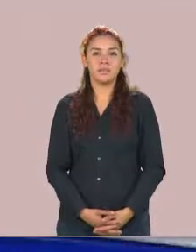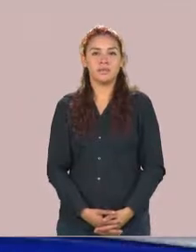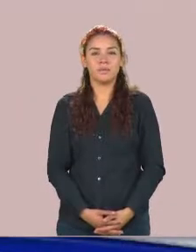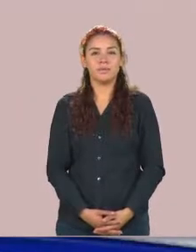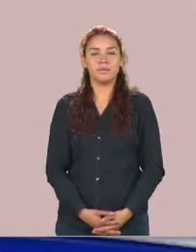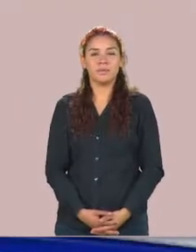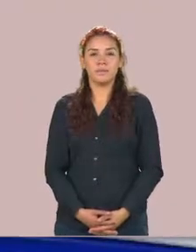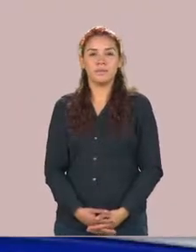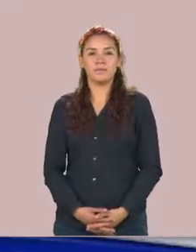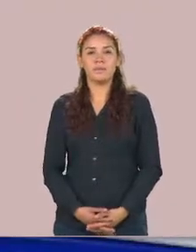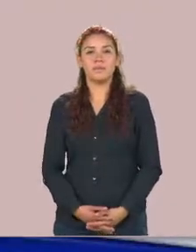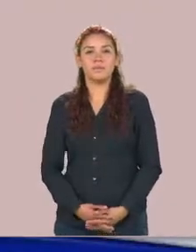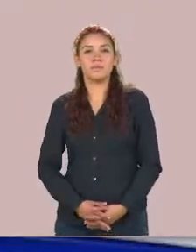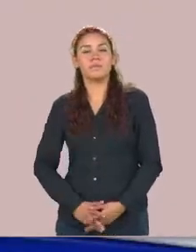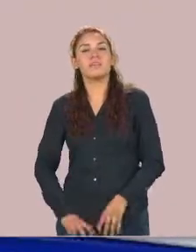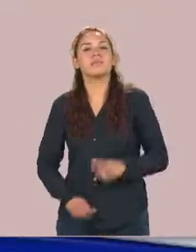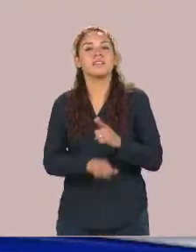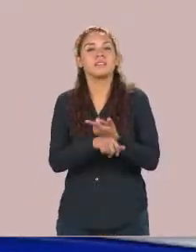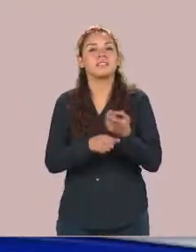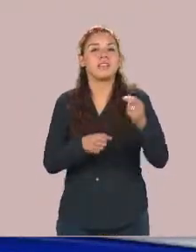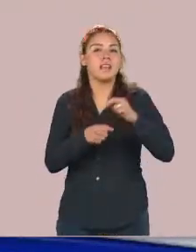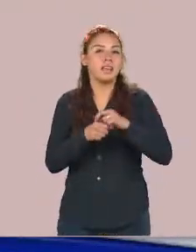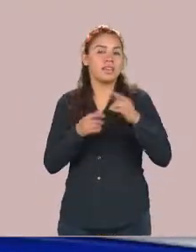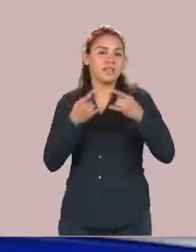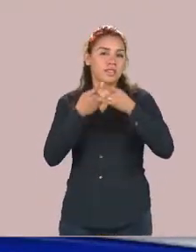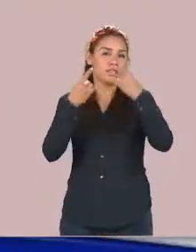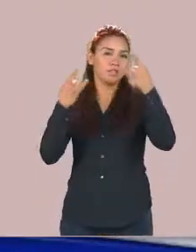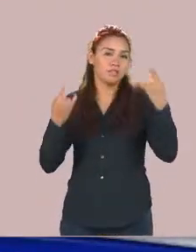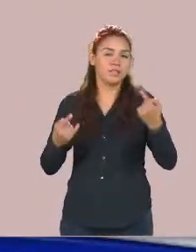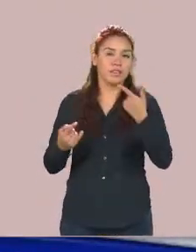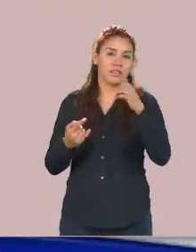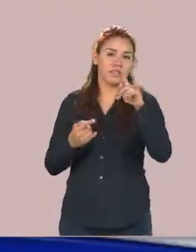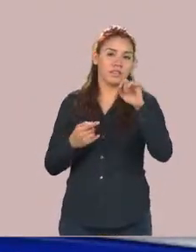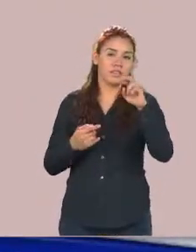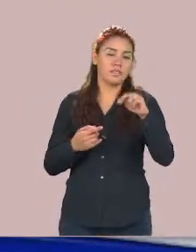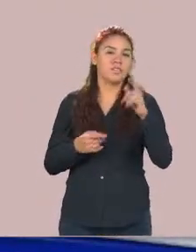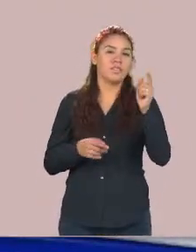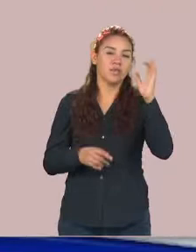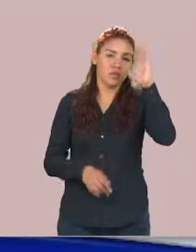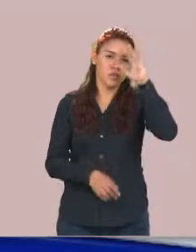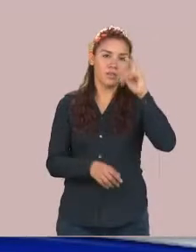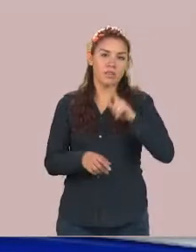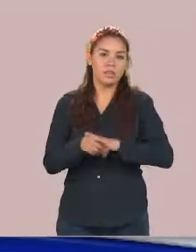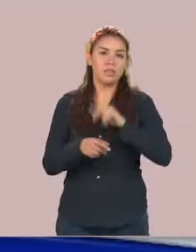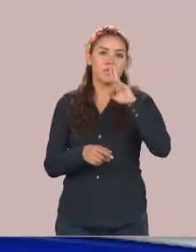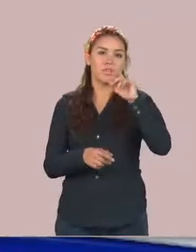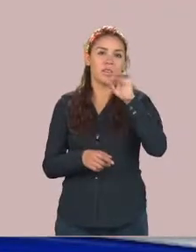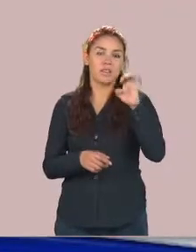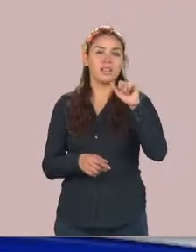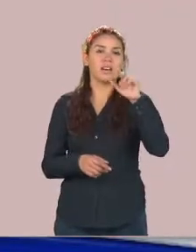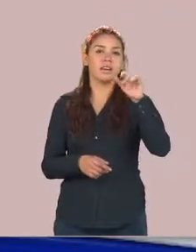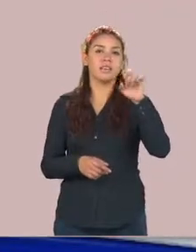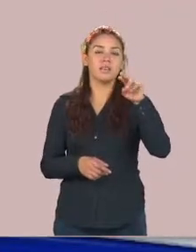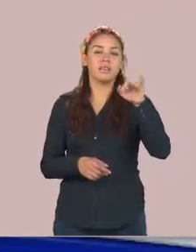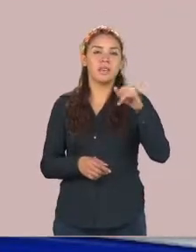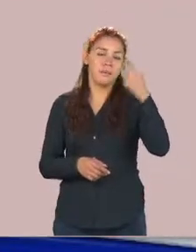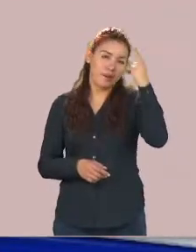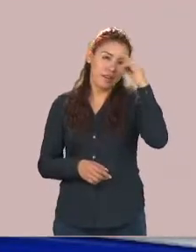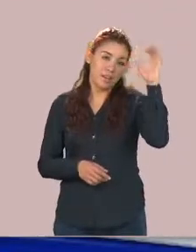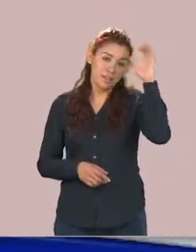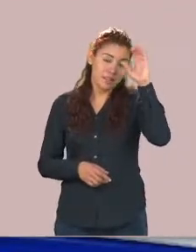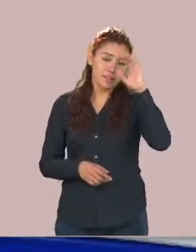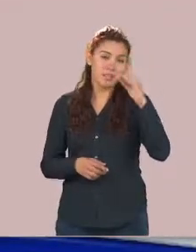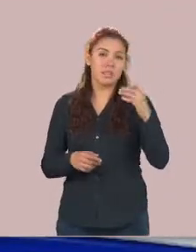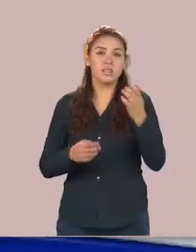la licenciatura en historia y gestión del patrimonio cultural de la unidad académica multidisciplinaria de ciencias educación y humanidades